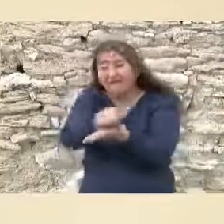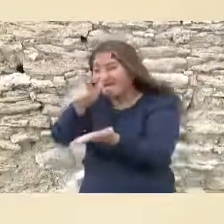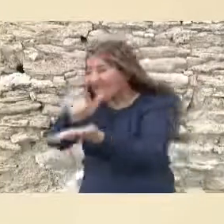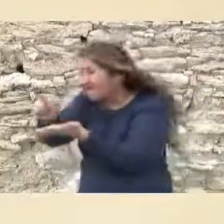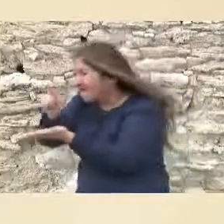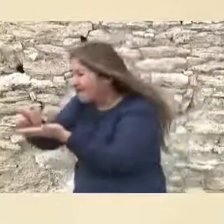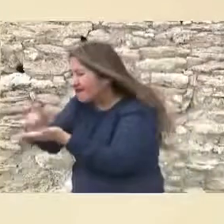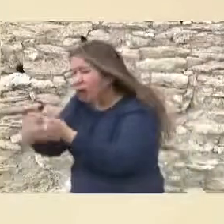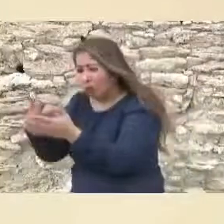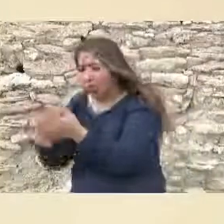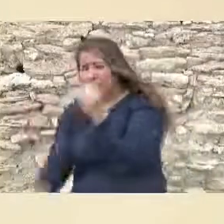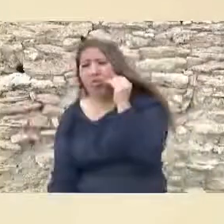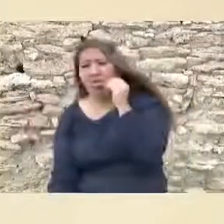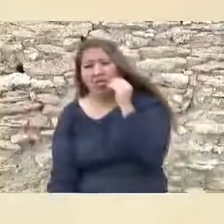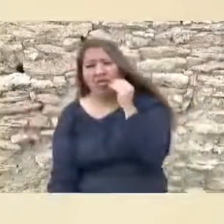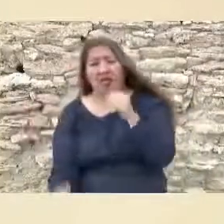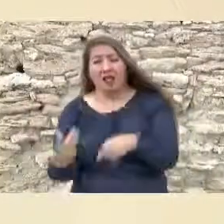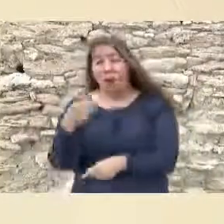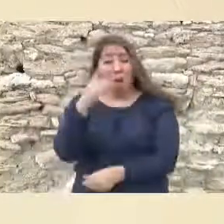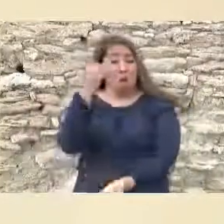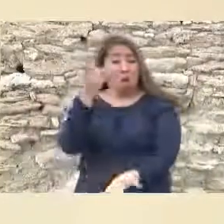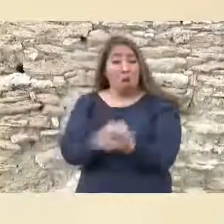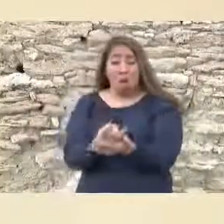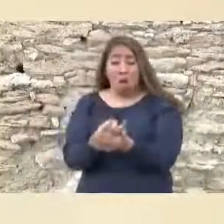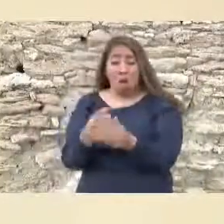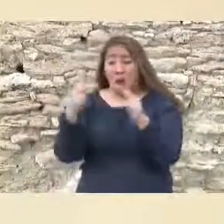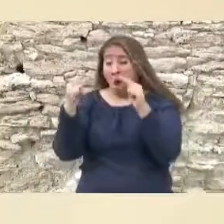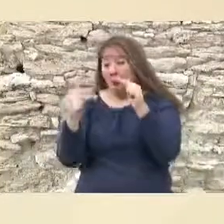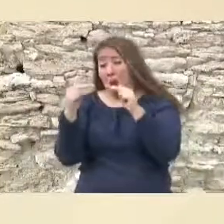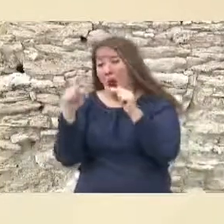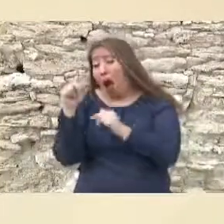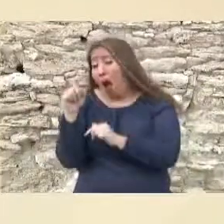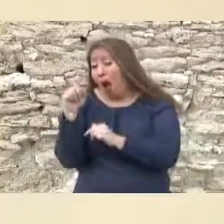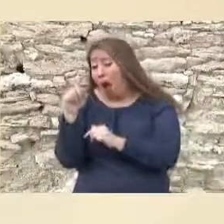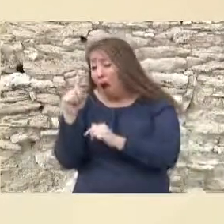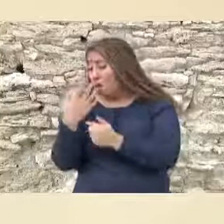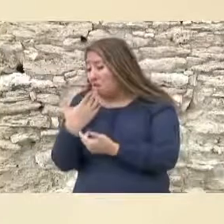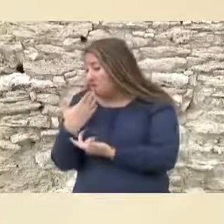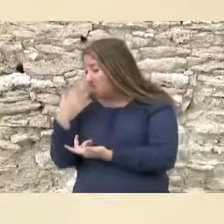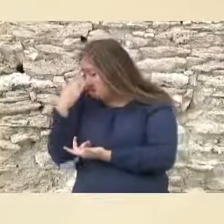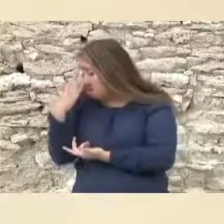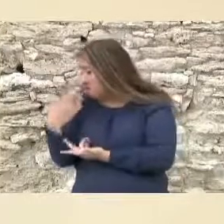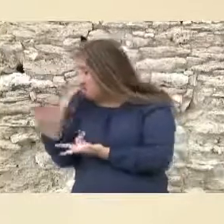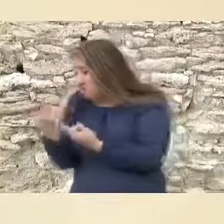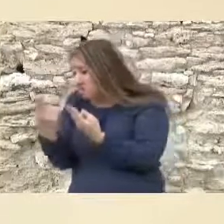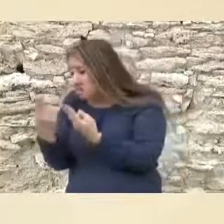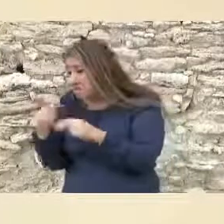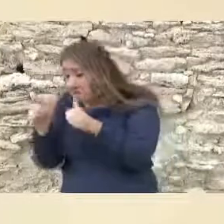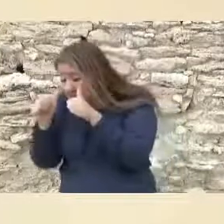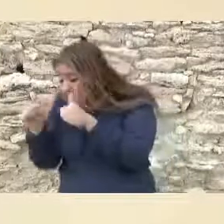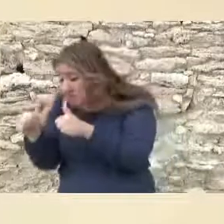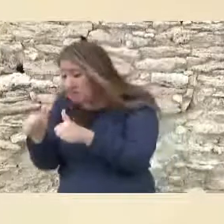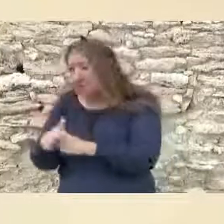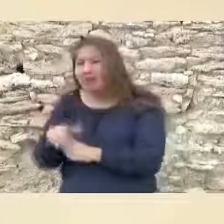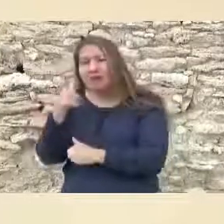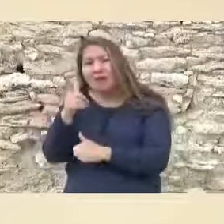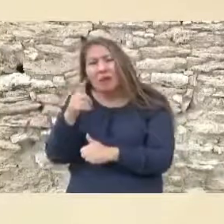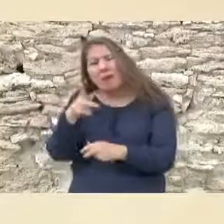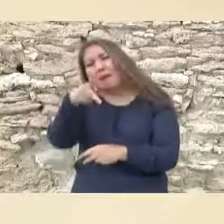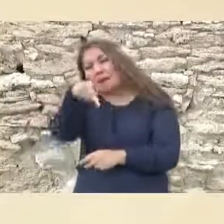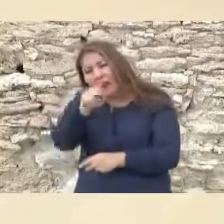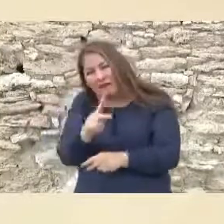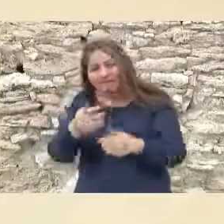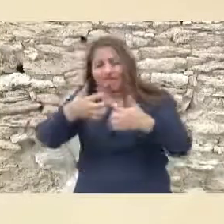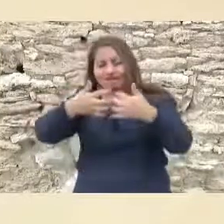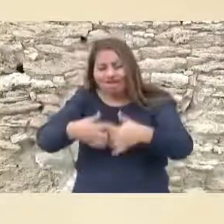prácticamente se vació, solo quedó un reducido espejo de agua que carecía de atractivo turístico. Además, la introducción de